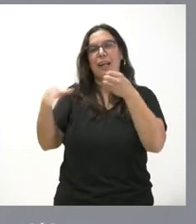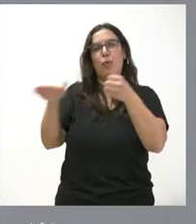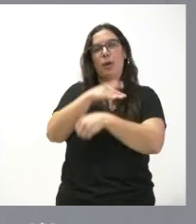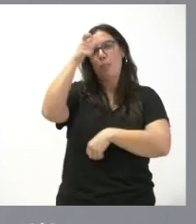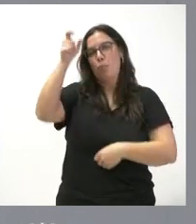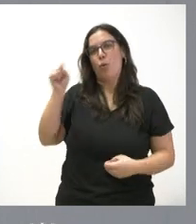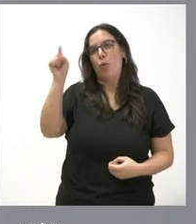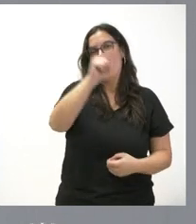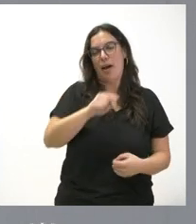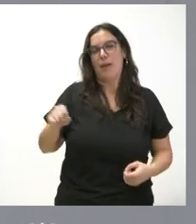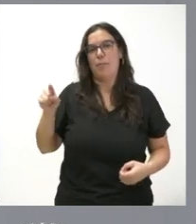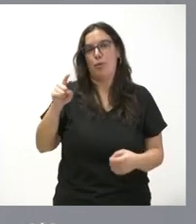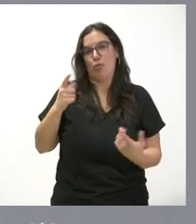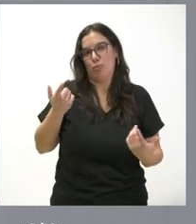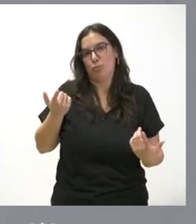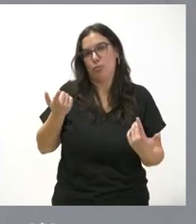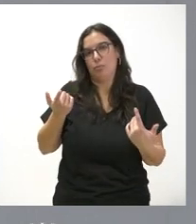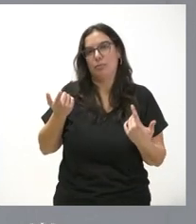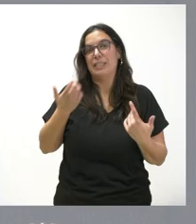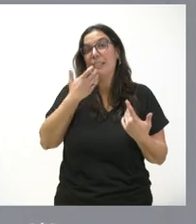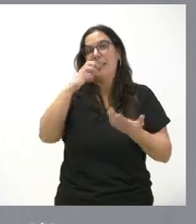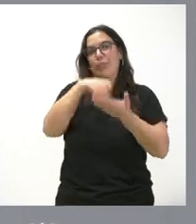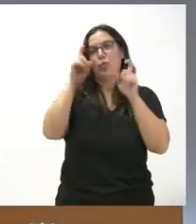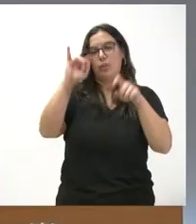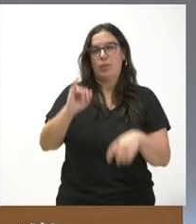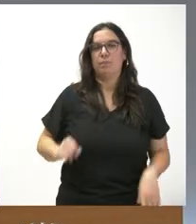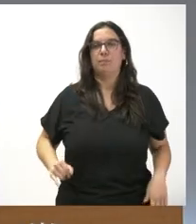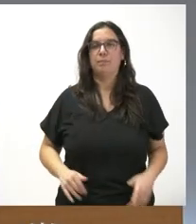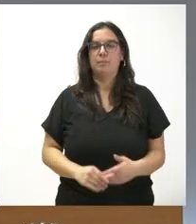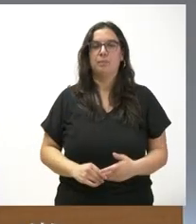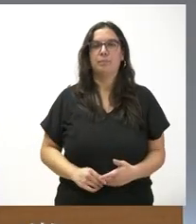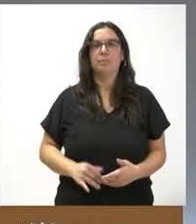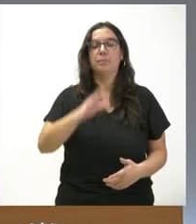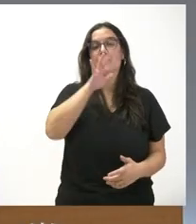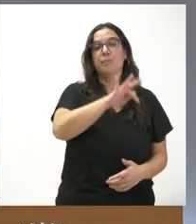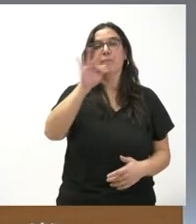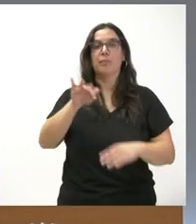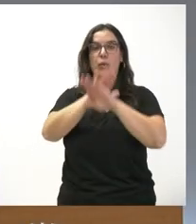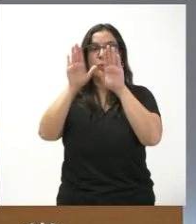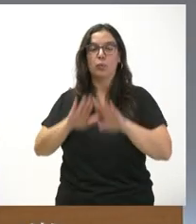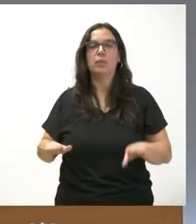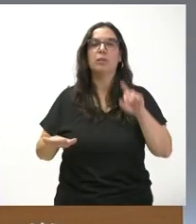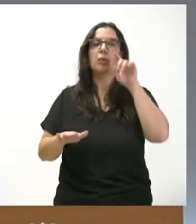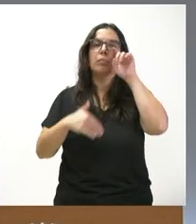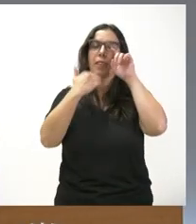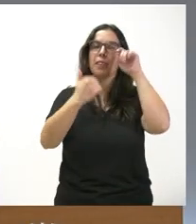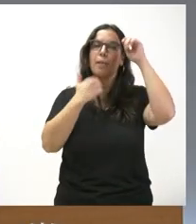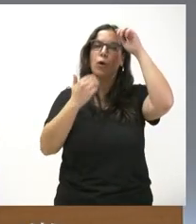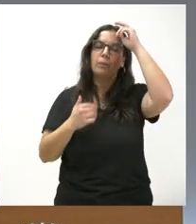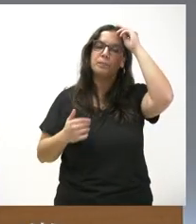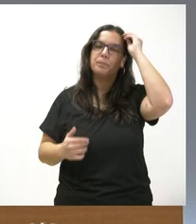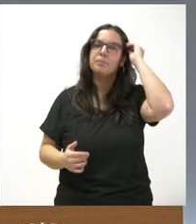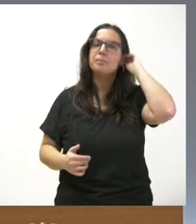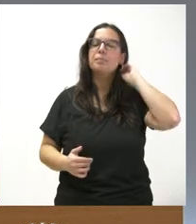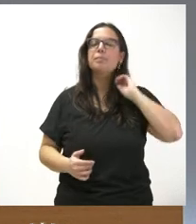al menos que tienen a menos aquellos que tienen un centro educativo pues vamos a cerrar este capítulo en Zamora con Carlos Gil de la